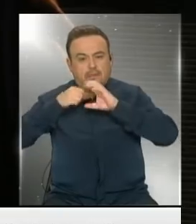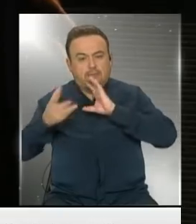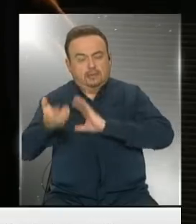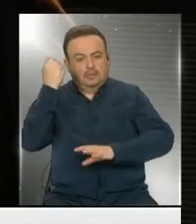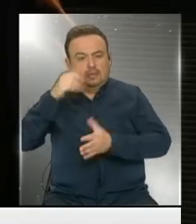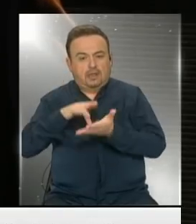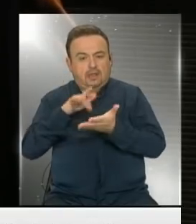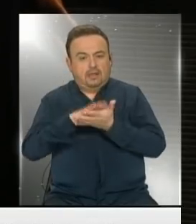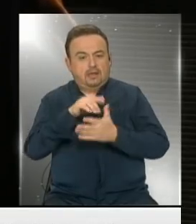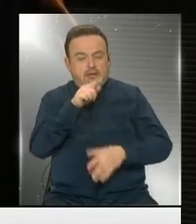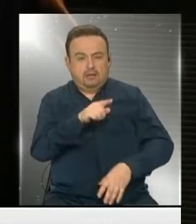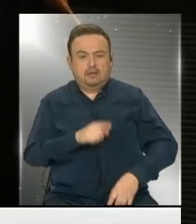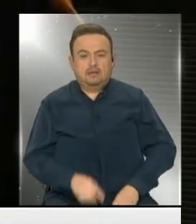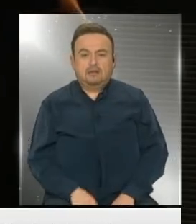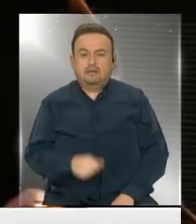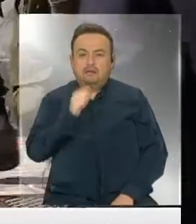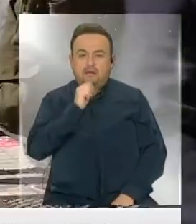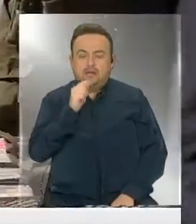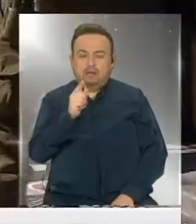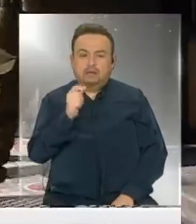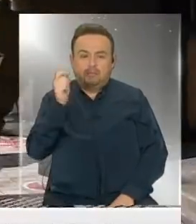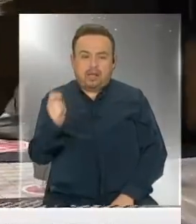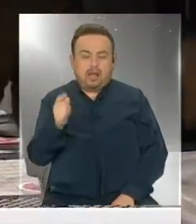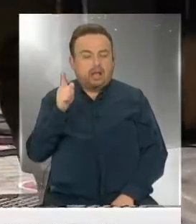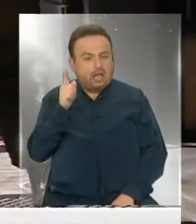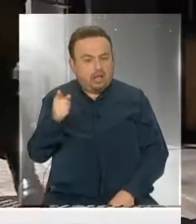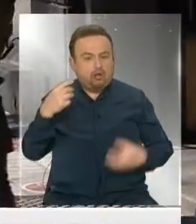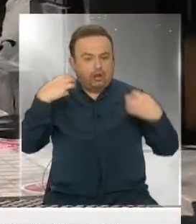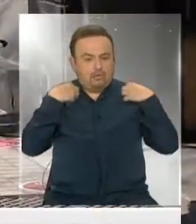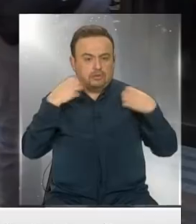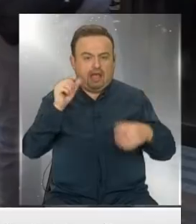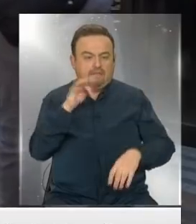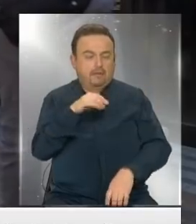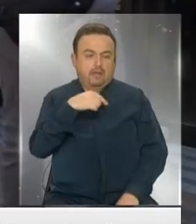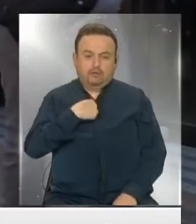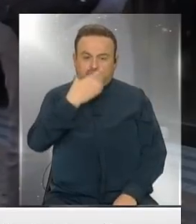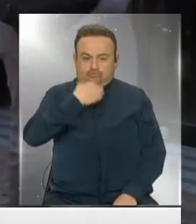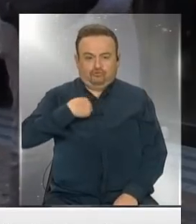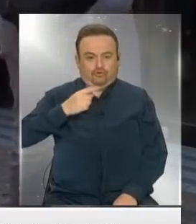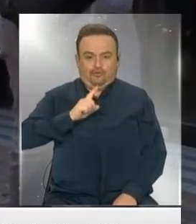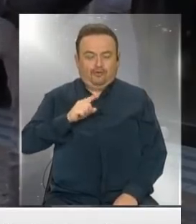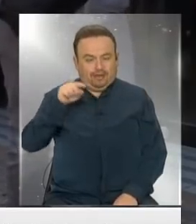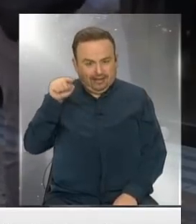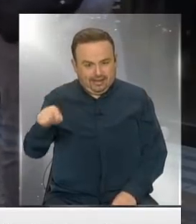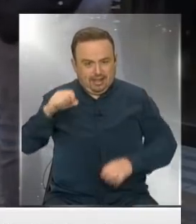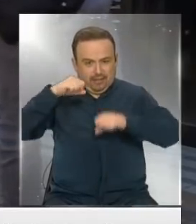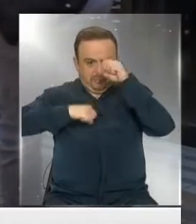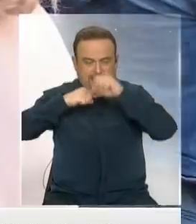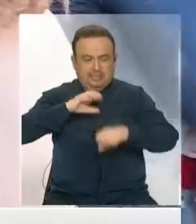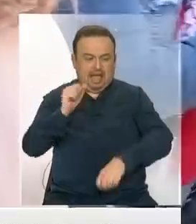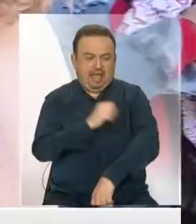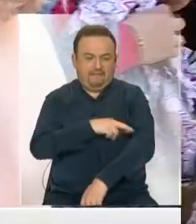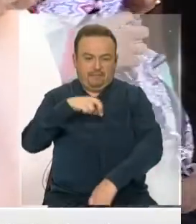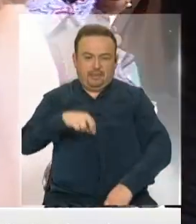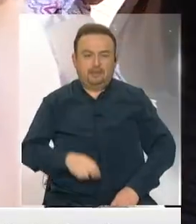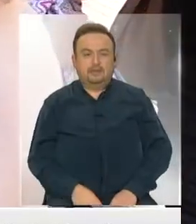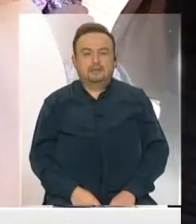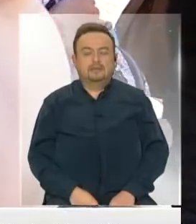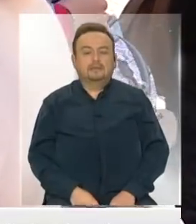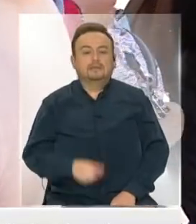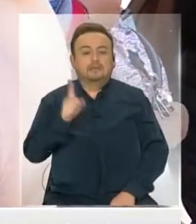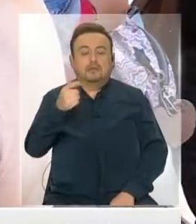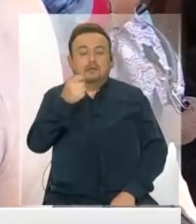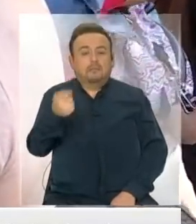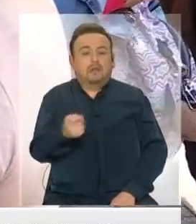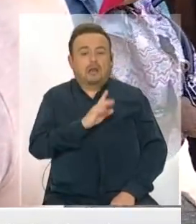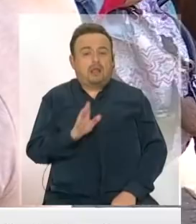deuda que está ahí pendiente de ser pagada. Y hay más de un millón de juicios de situaciones de declaración y no pago